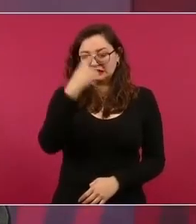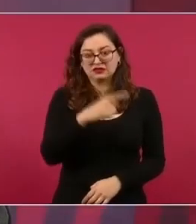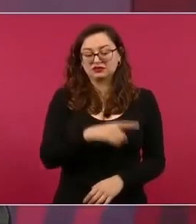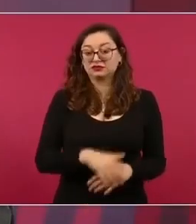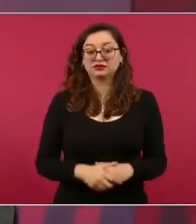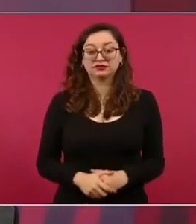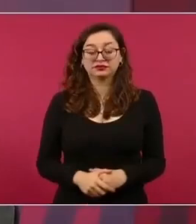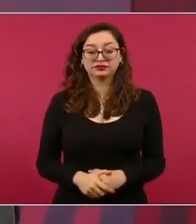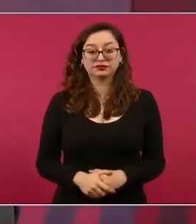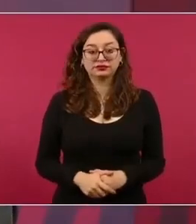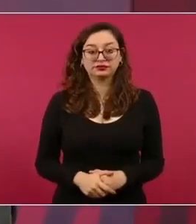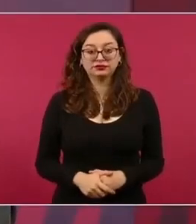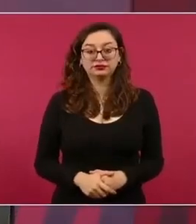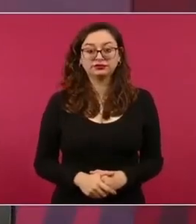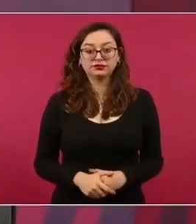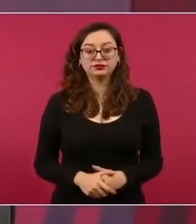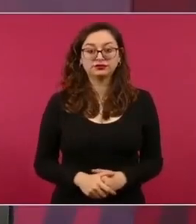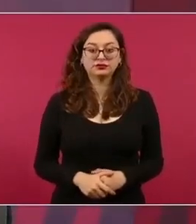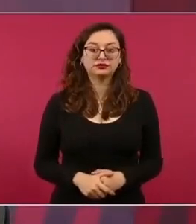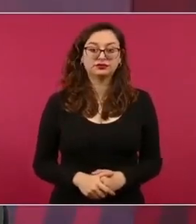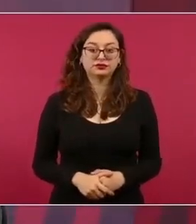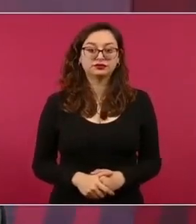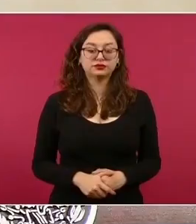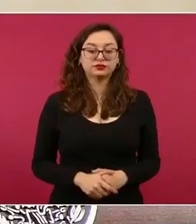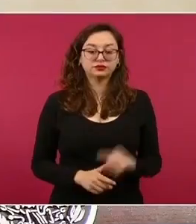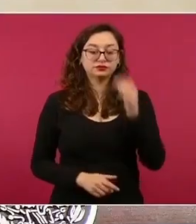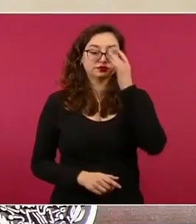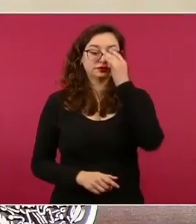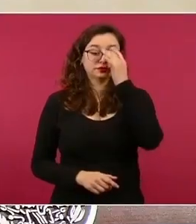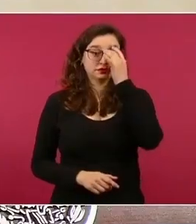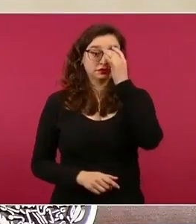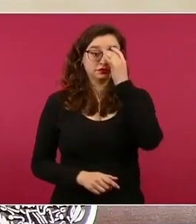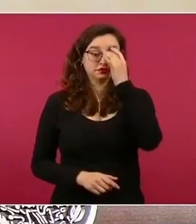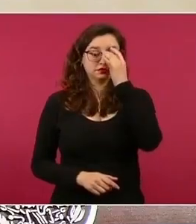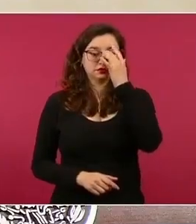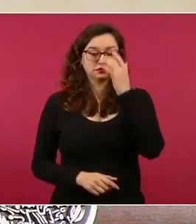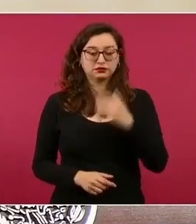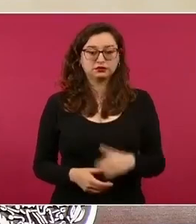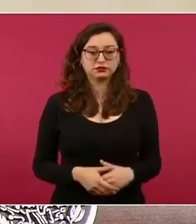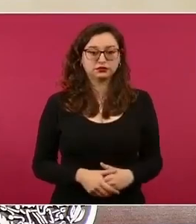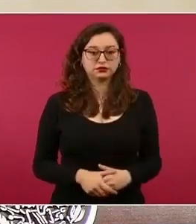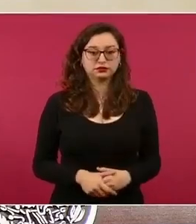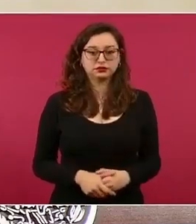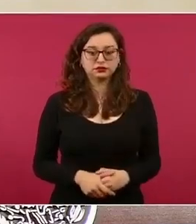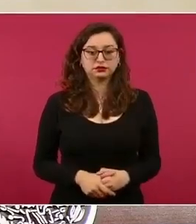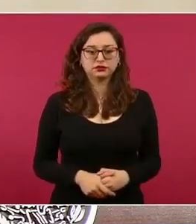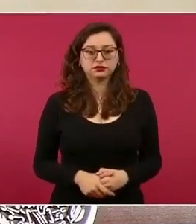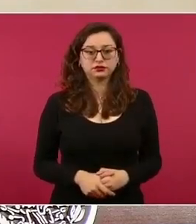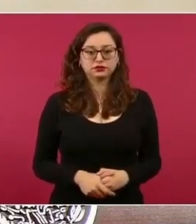Ayer estaba yo viendo unas imágenes en Perú